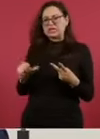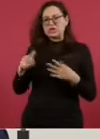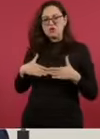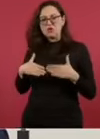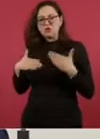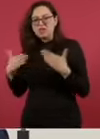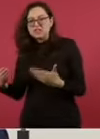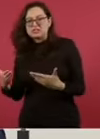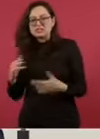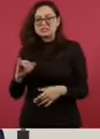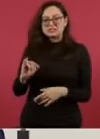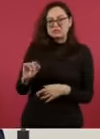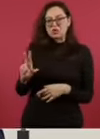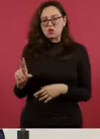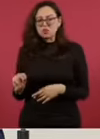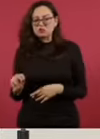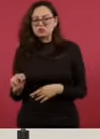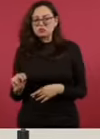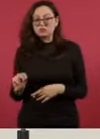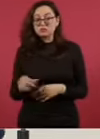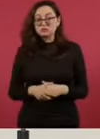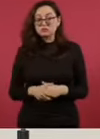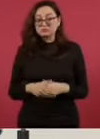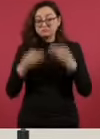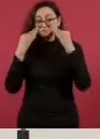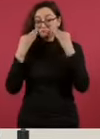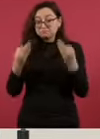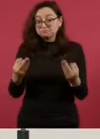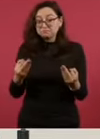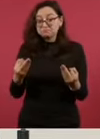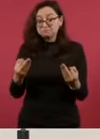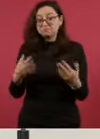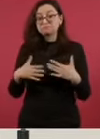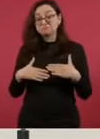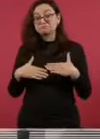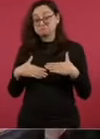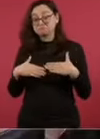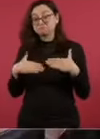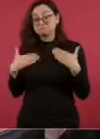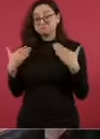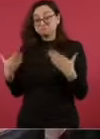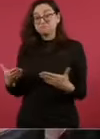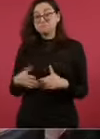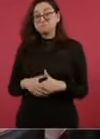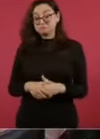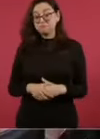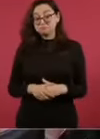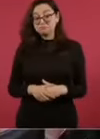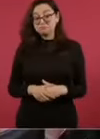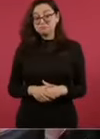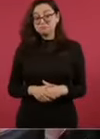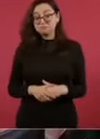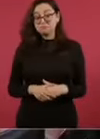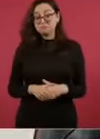vamos a poder constatar que no necesariamente